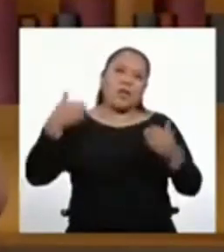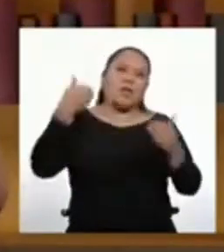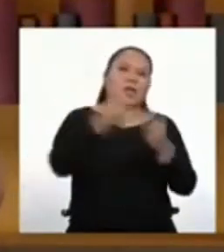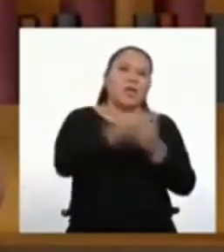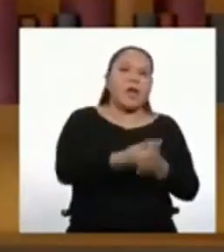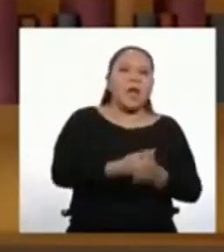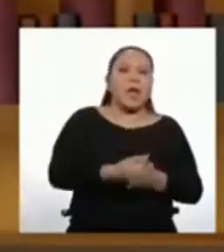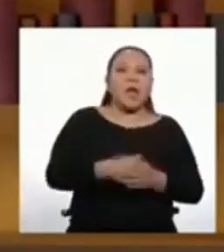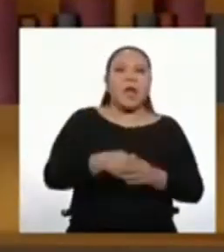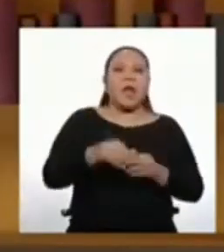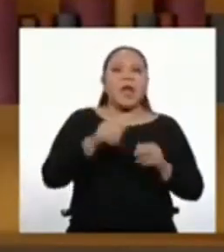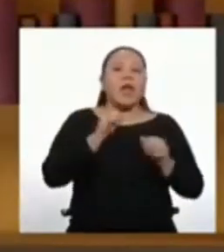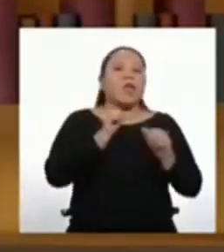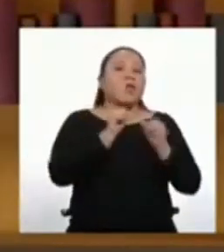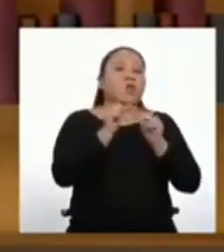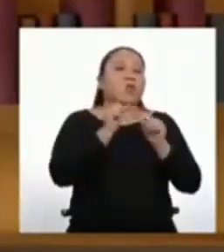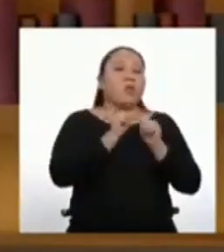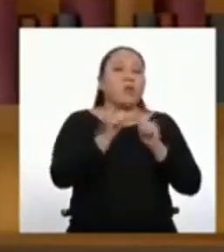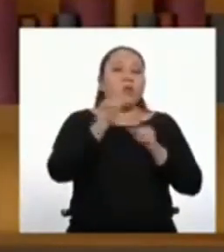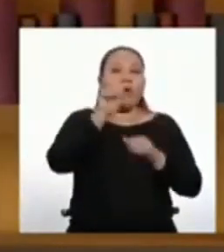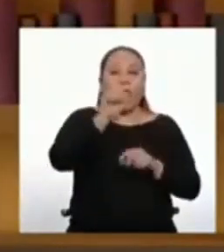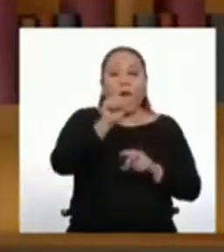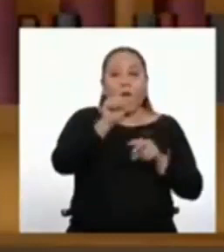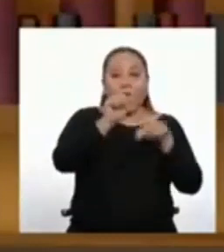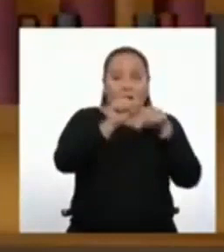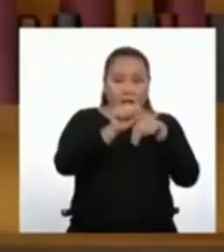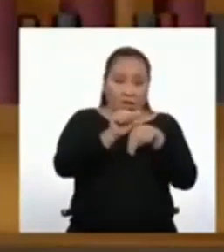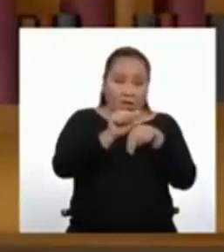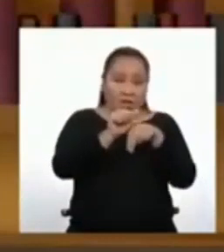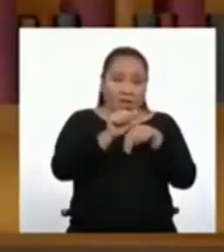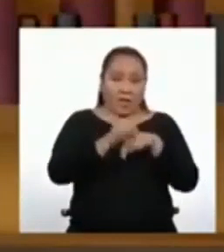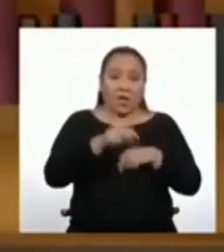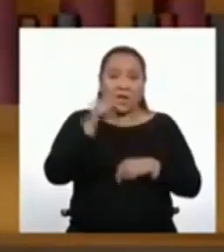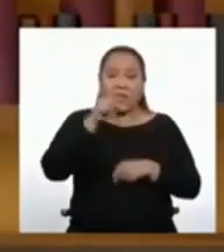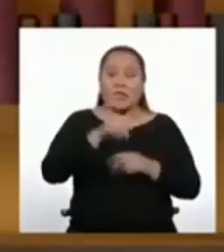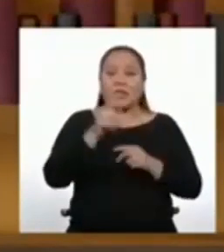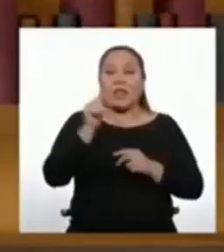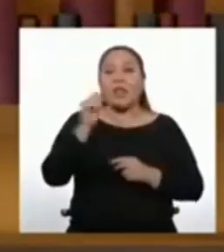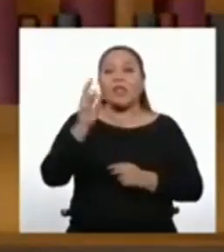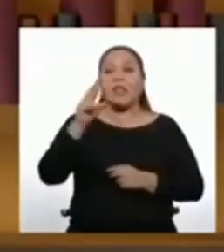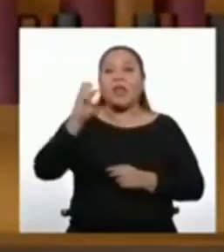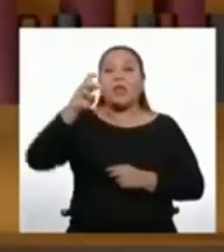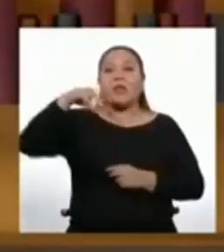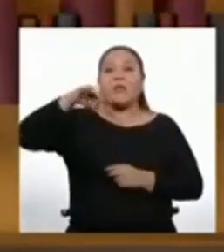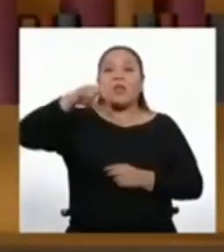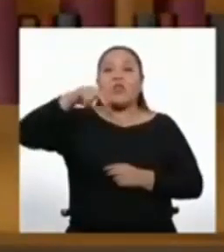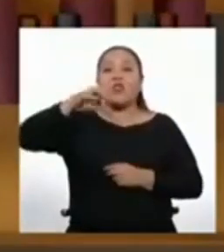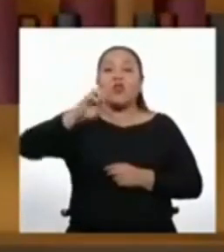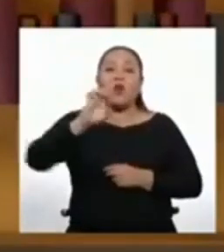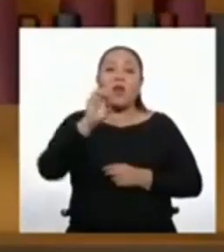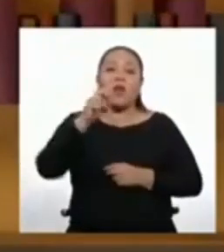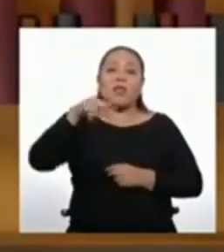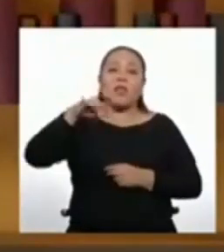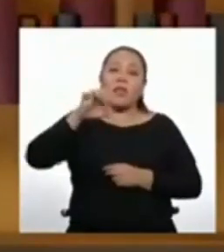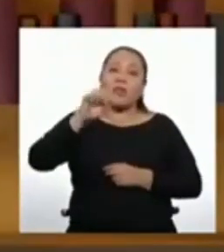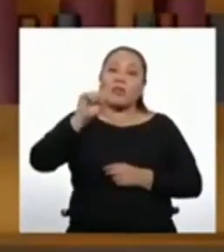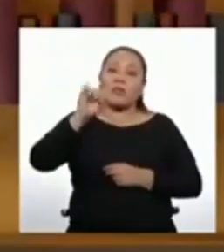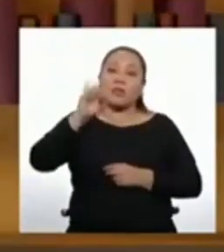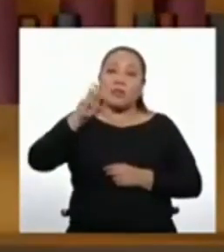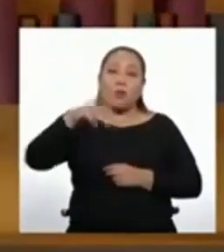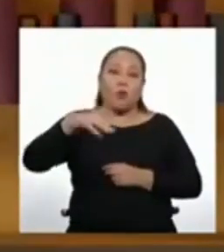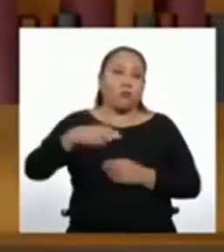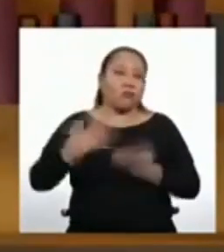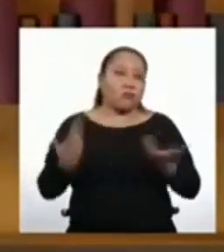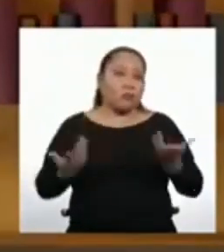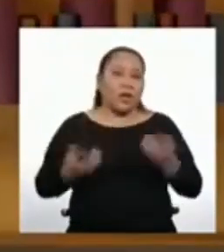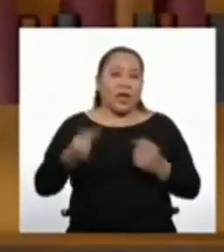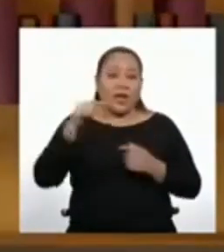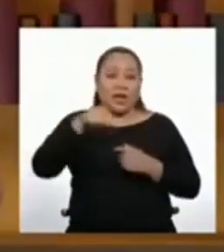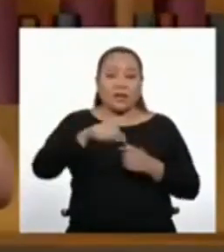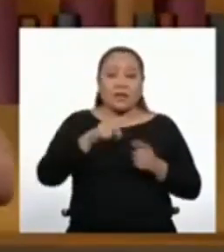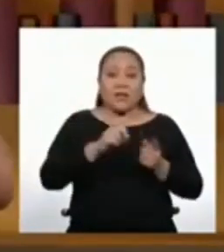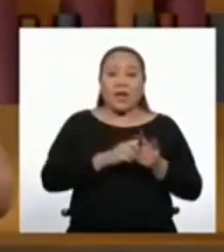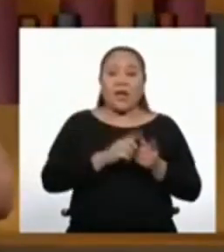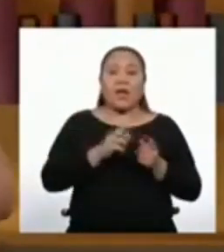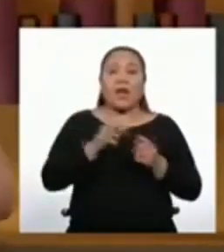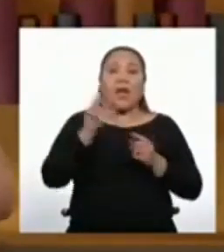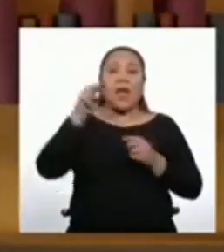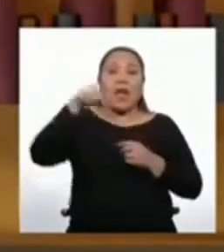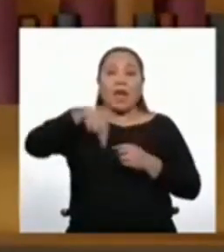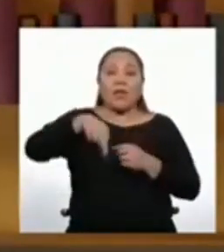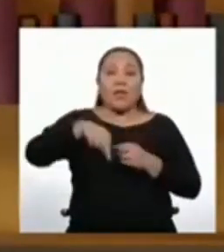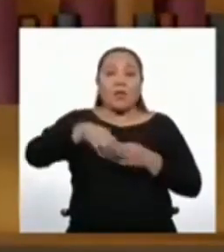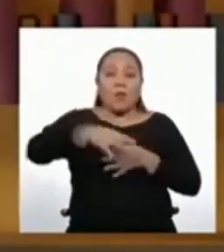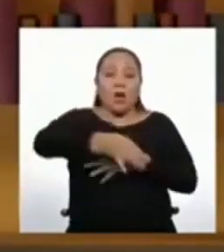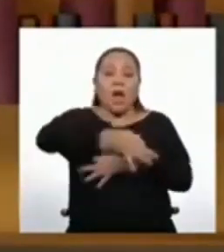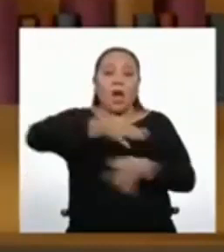llegar al término a sub N, que es el término enésimo o general. La N puede ser reemplazada por